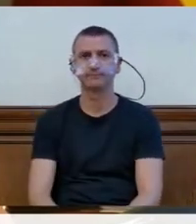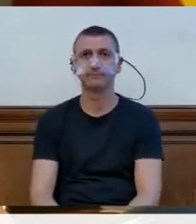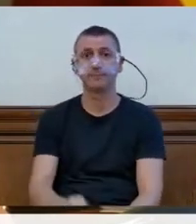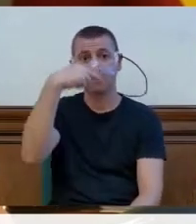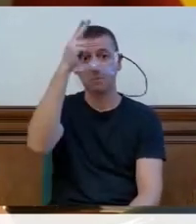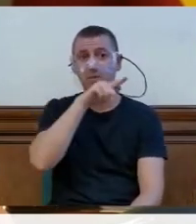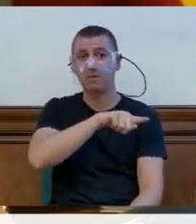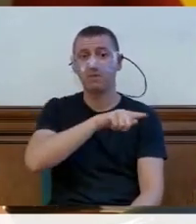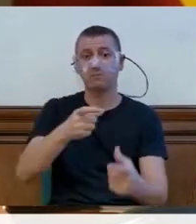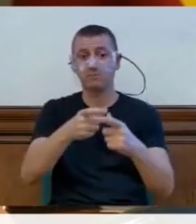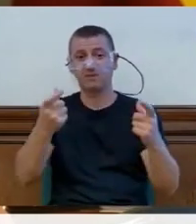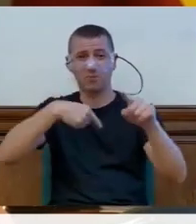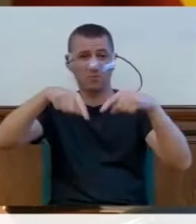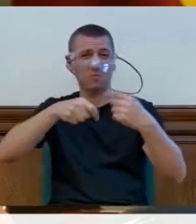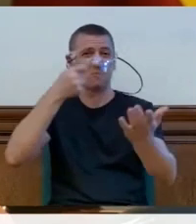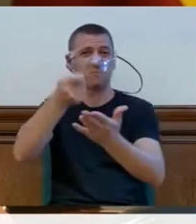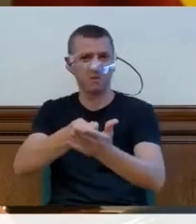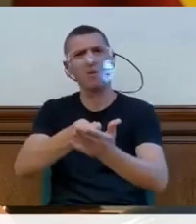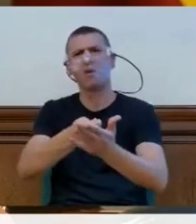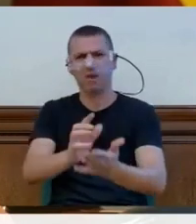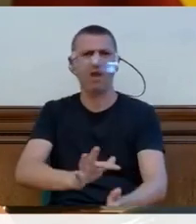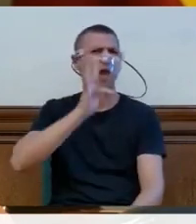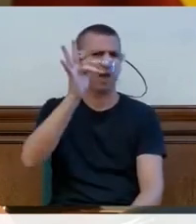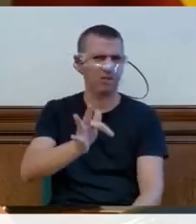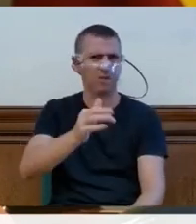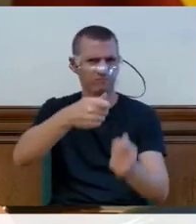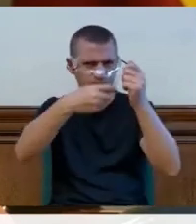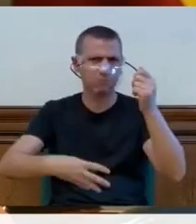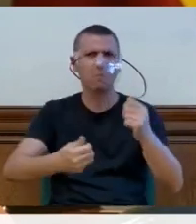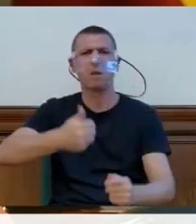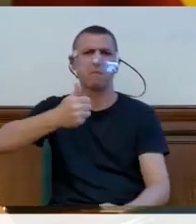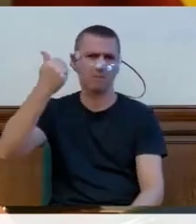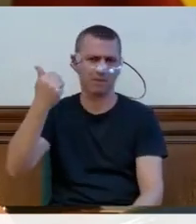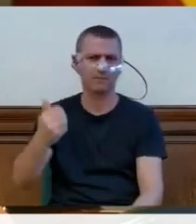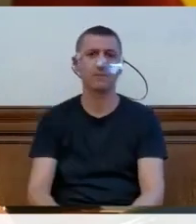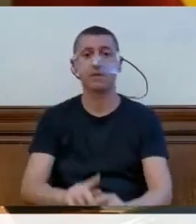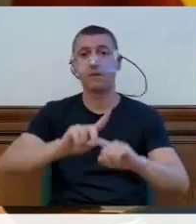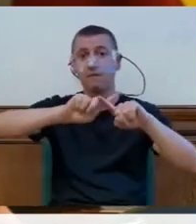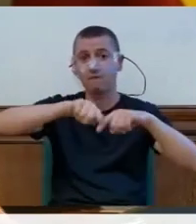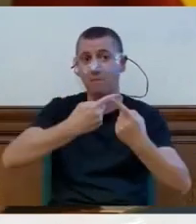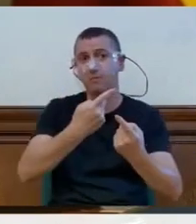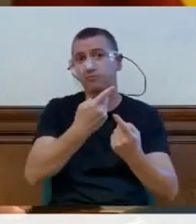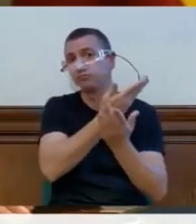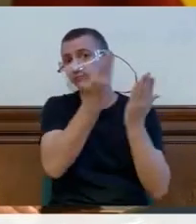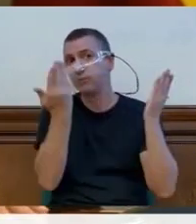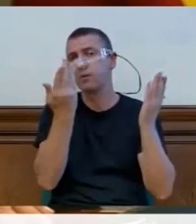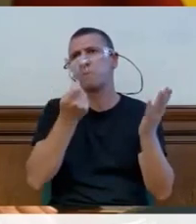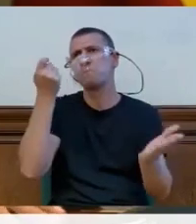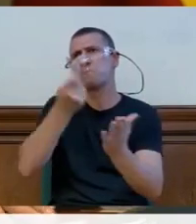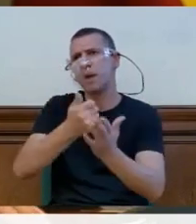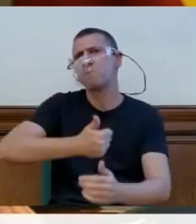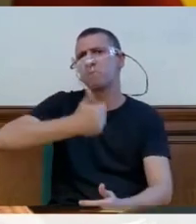el abono o transporte, es que las familias tienen que pagar también, por ejemplo, las tasas